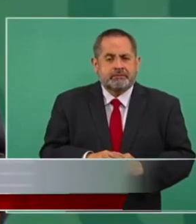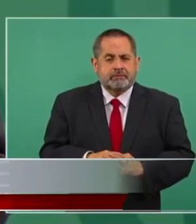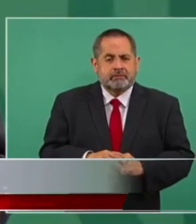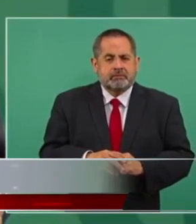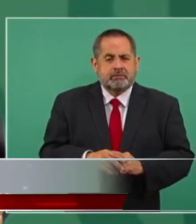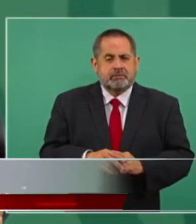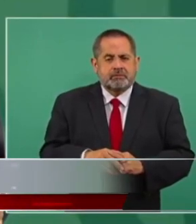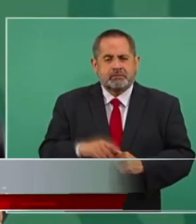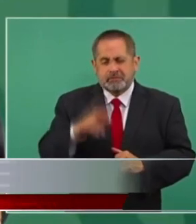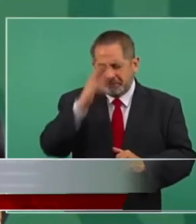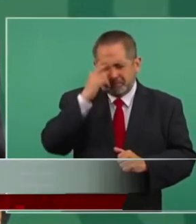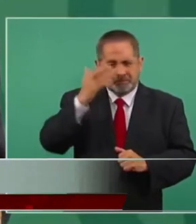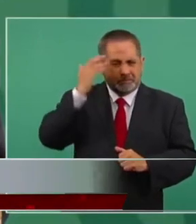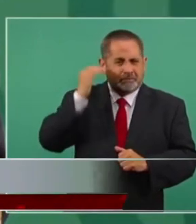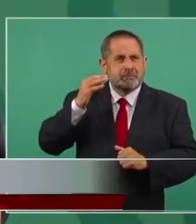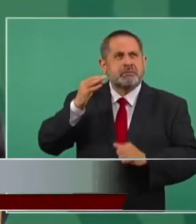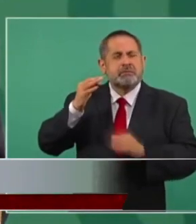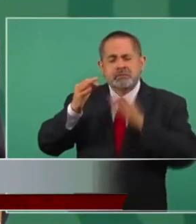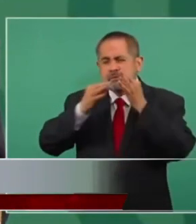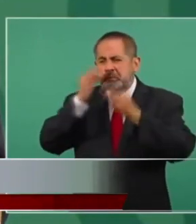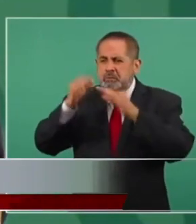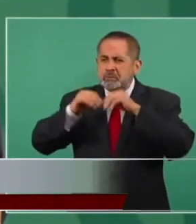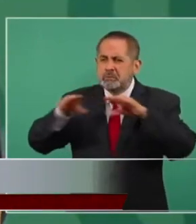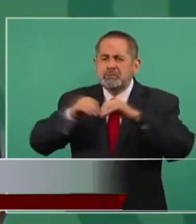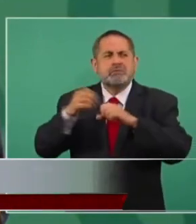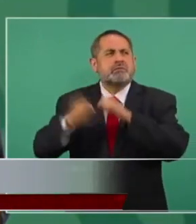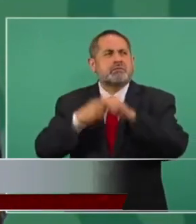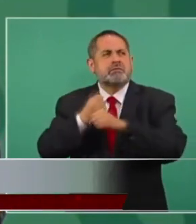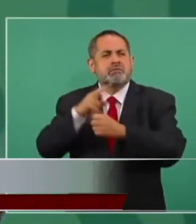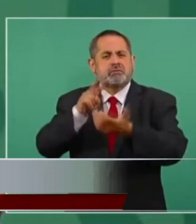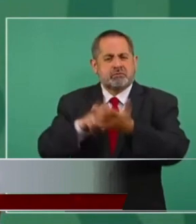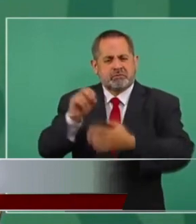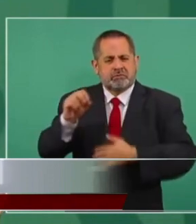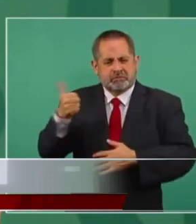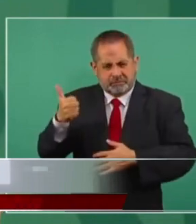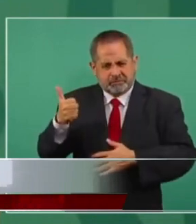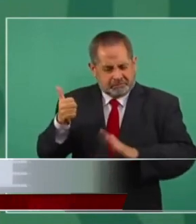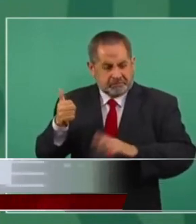estaba la campaña en el 2006 él llegó a decir